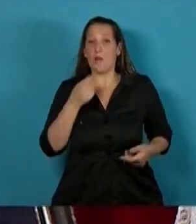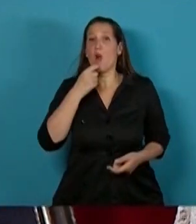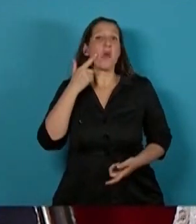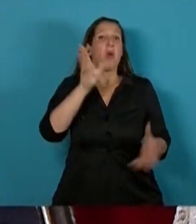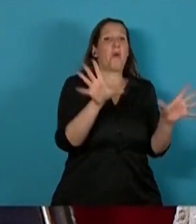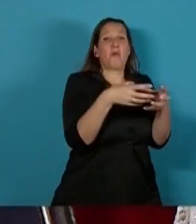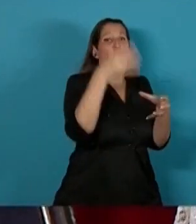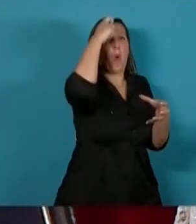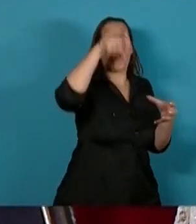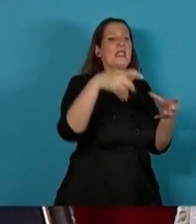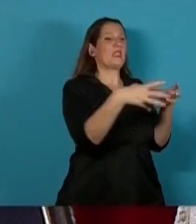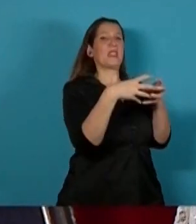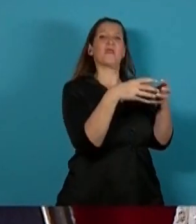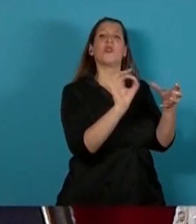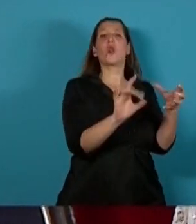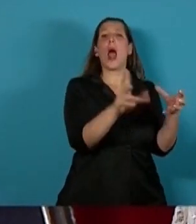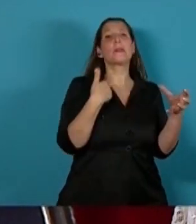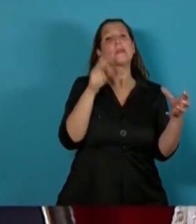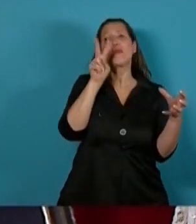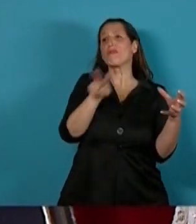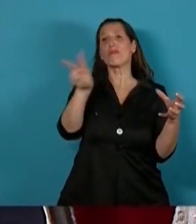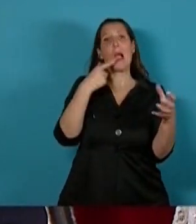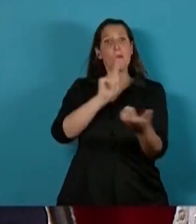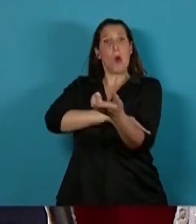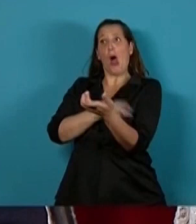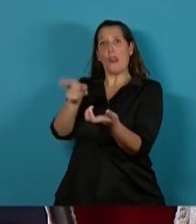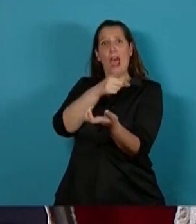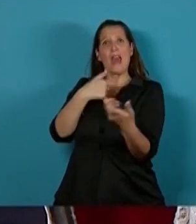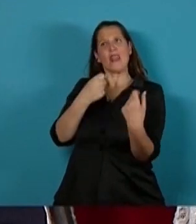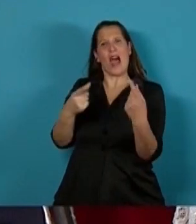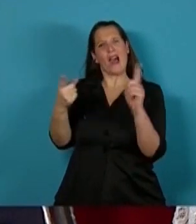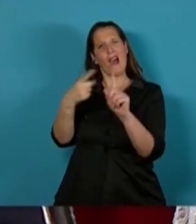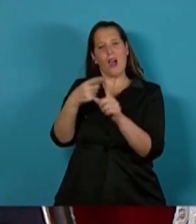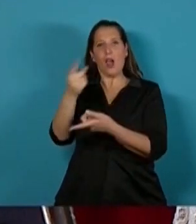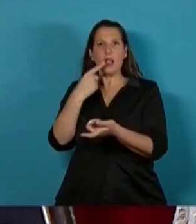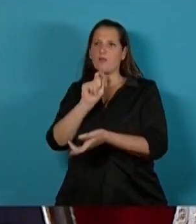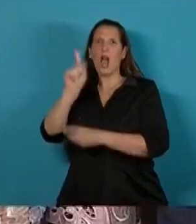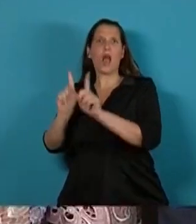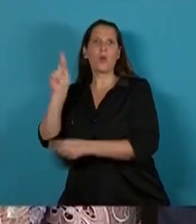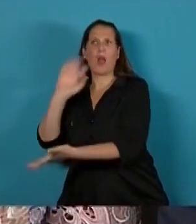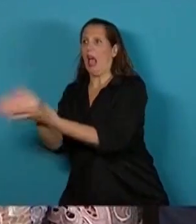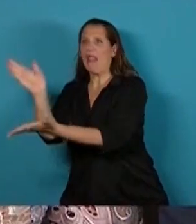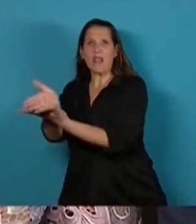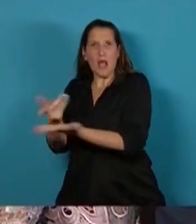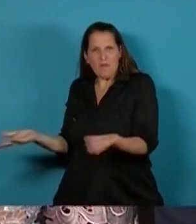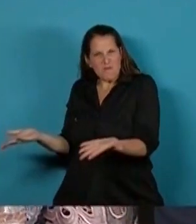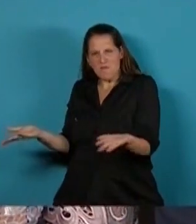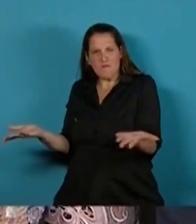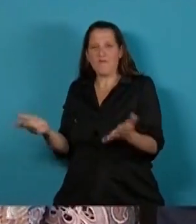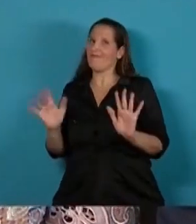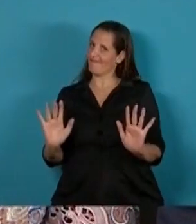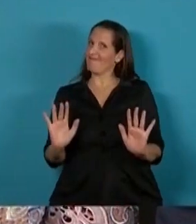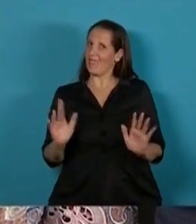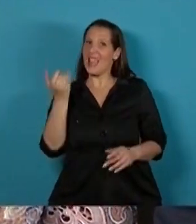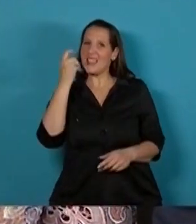jueces atentos a satisfacer el deseo del poderoso y a castigar sin razón a quienes lo enfrentan. Hemos visto